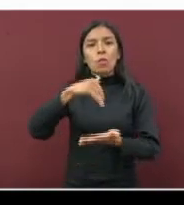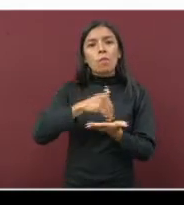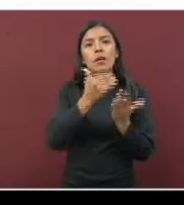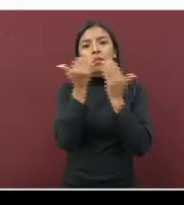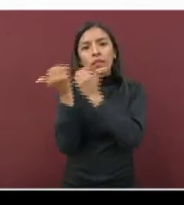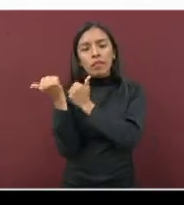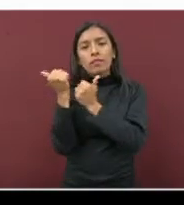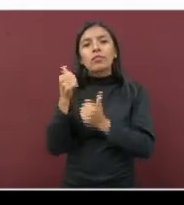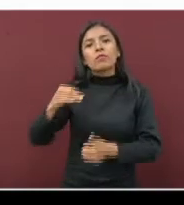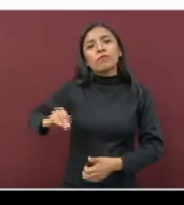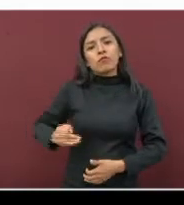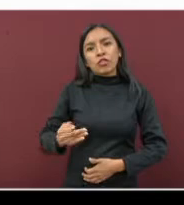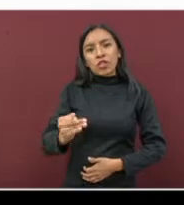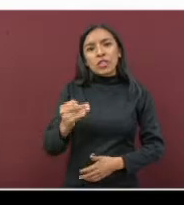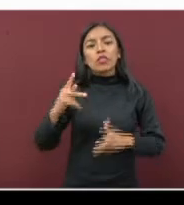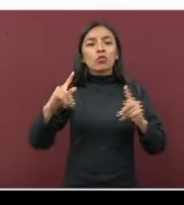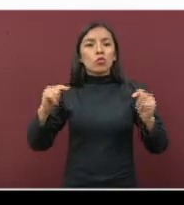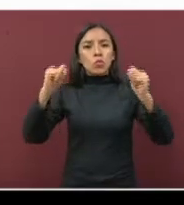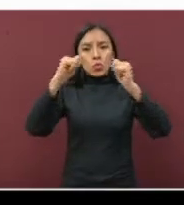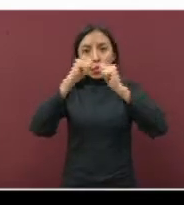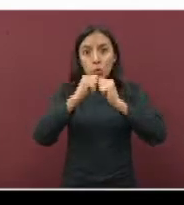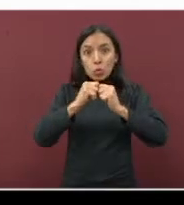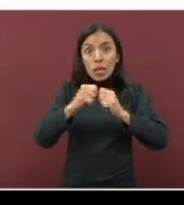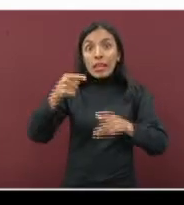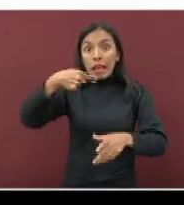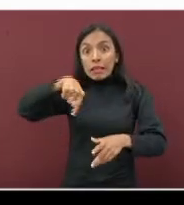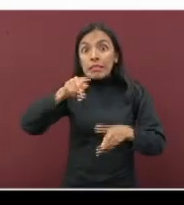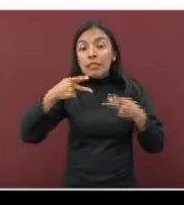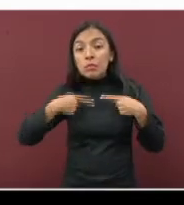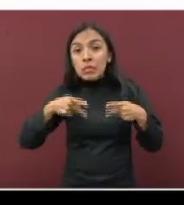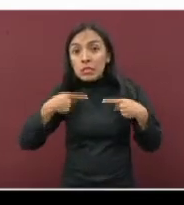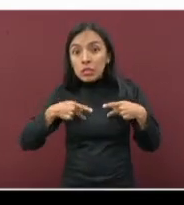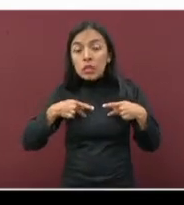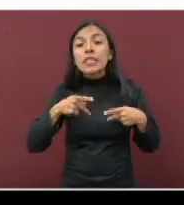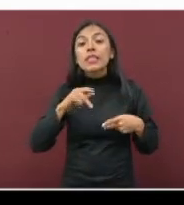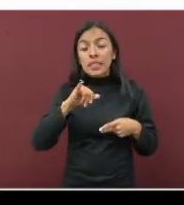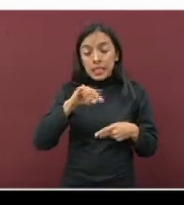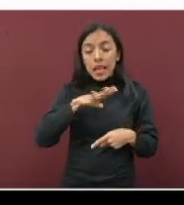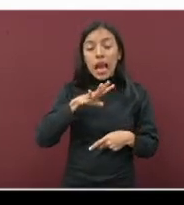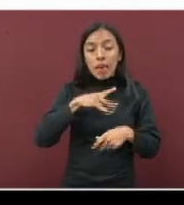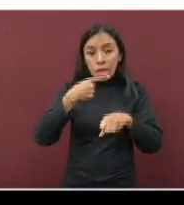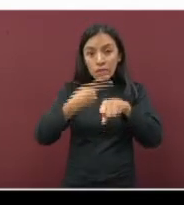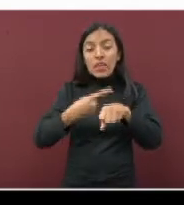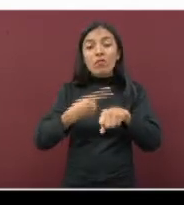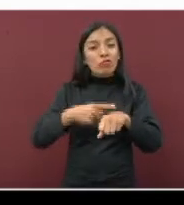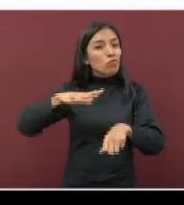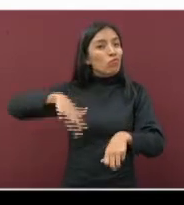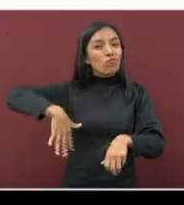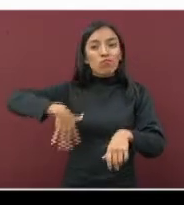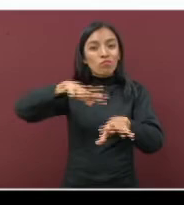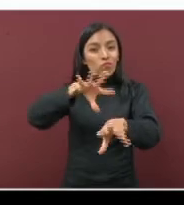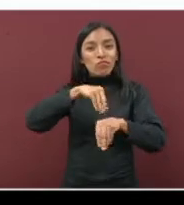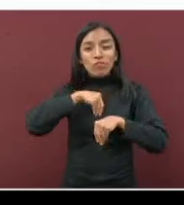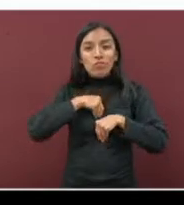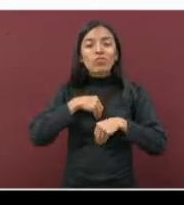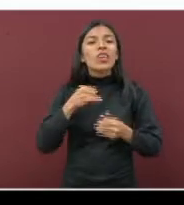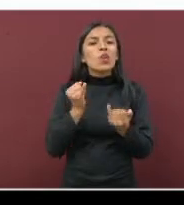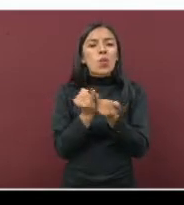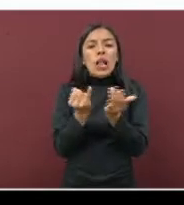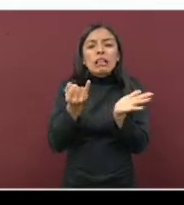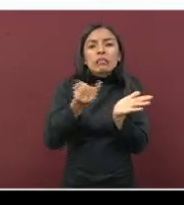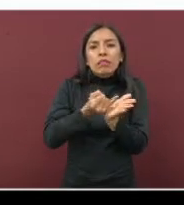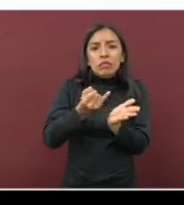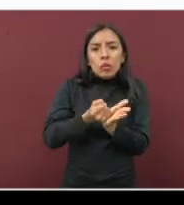la Torre, Fortín y Tuxpan, tienen pacientes actuales. De igual manera, Iztazoquitlán,